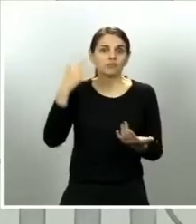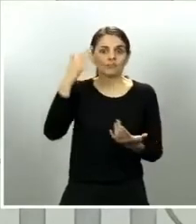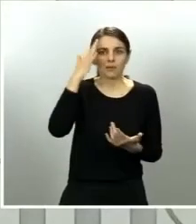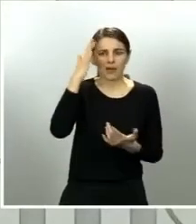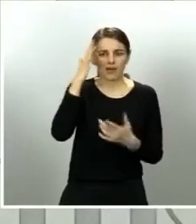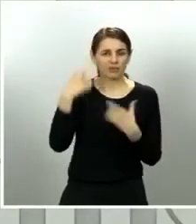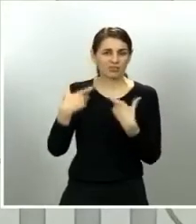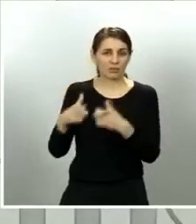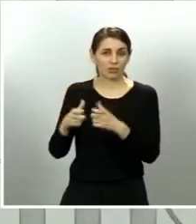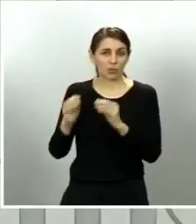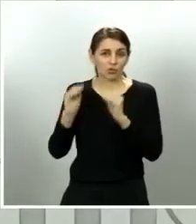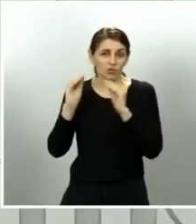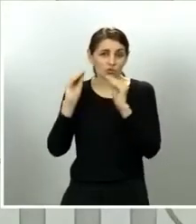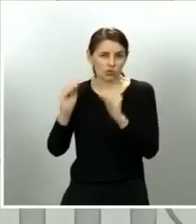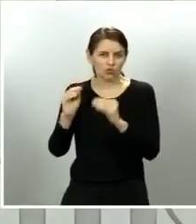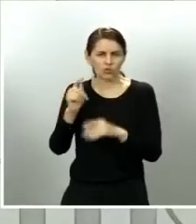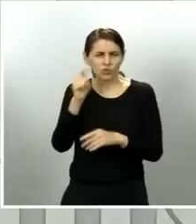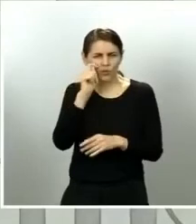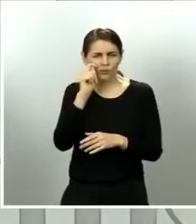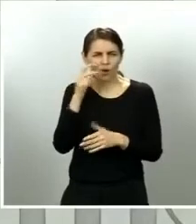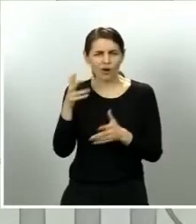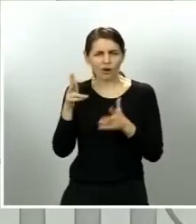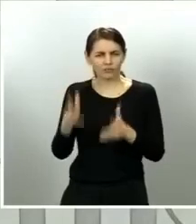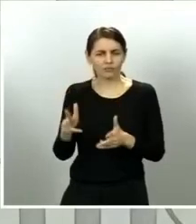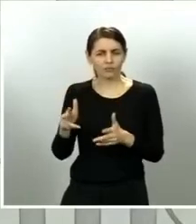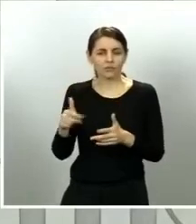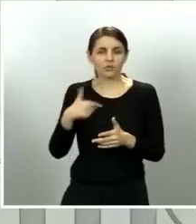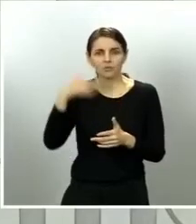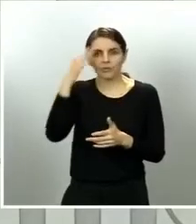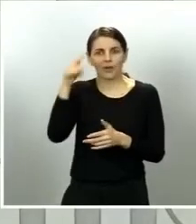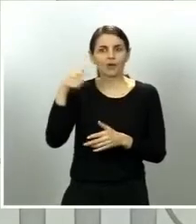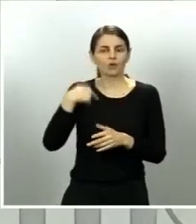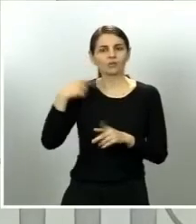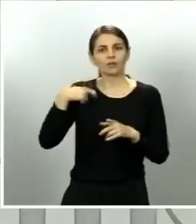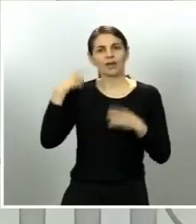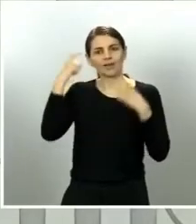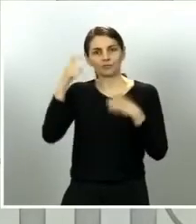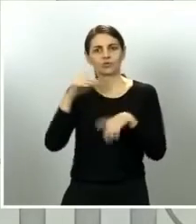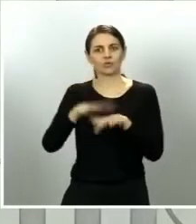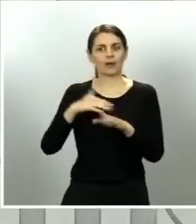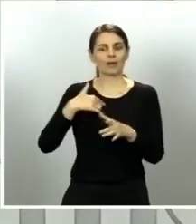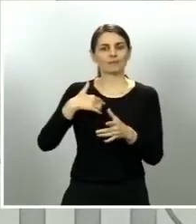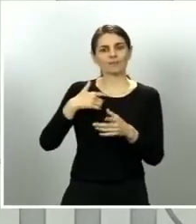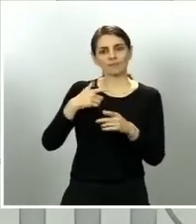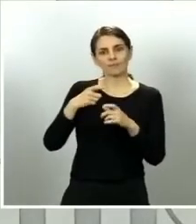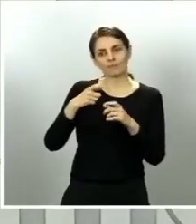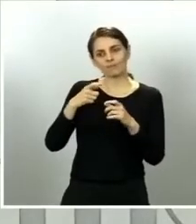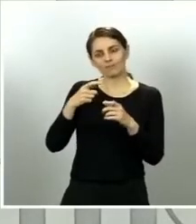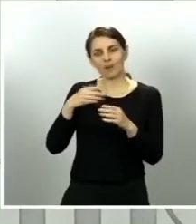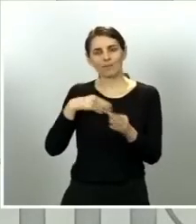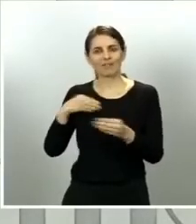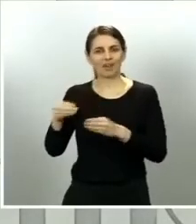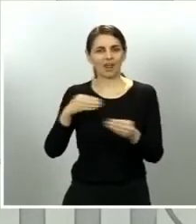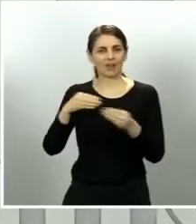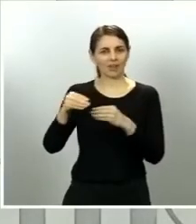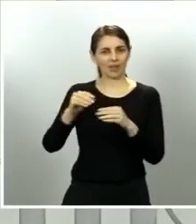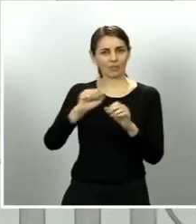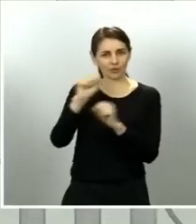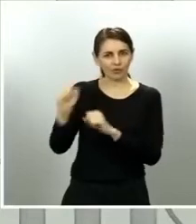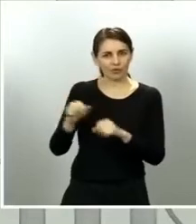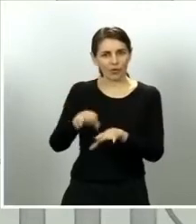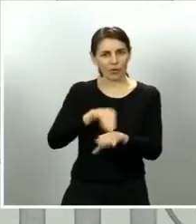pues está haciendo esfuerzos para proveerse de aquellos materiales de protección o de aquellas adaptaciones a sus procesos de